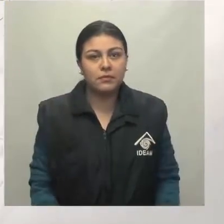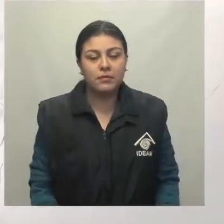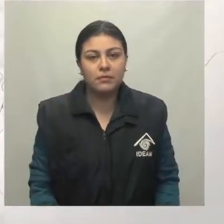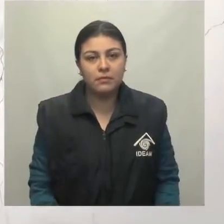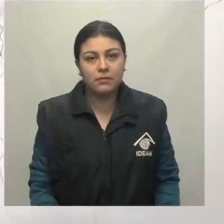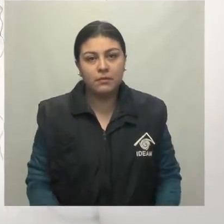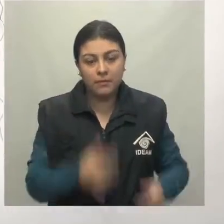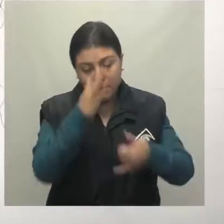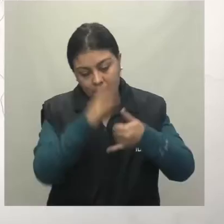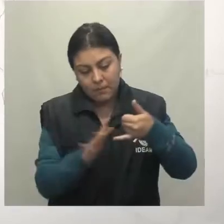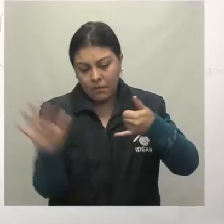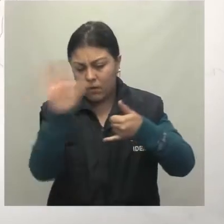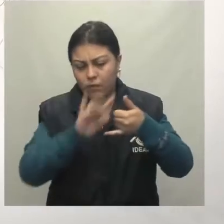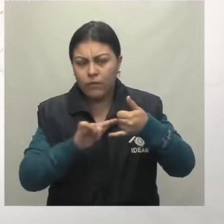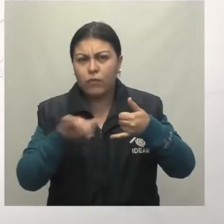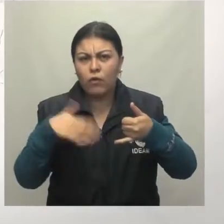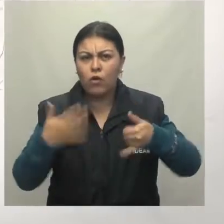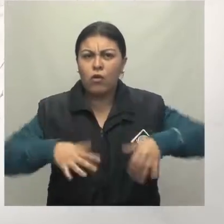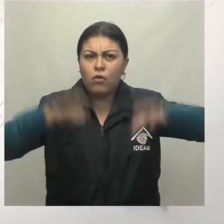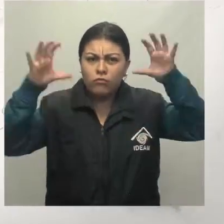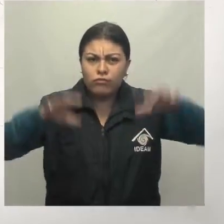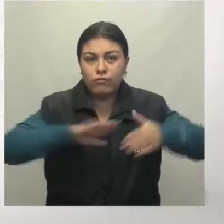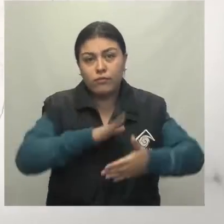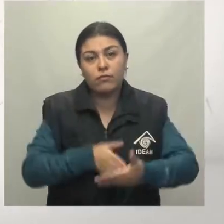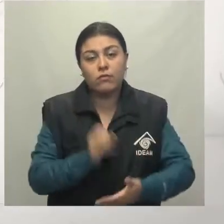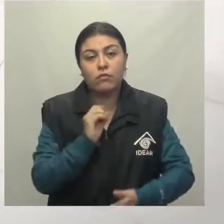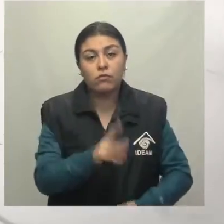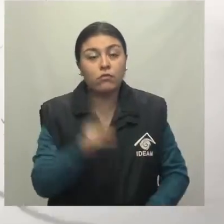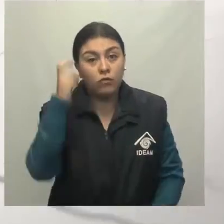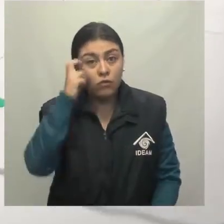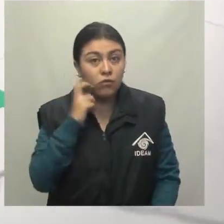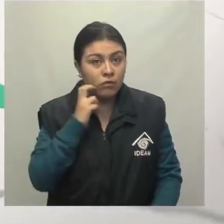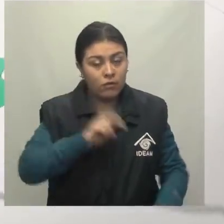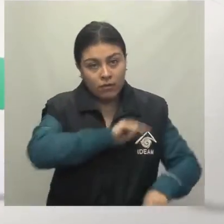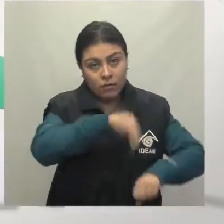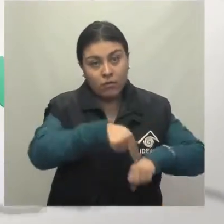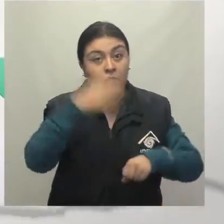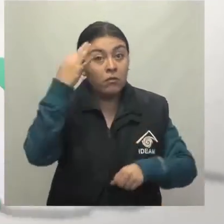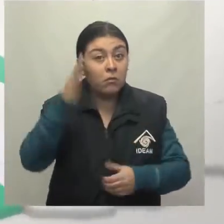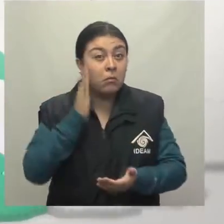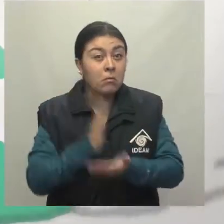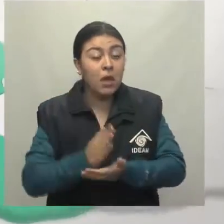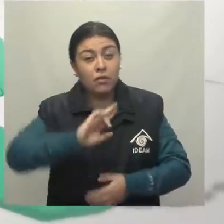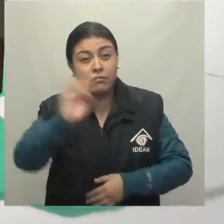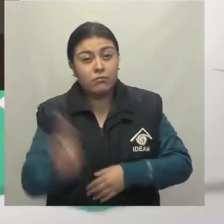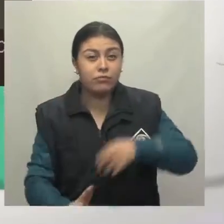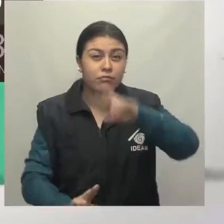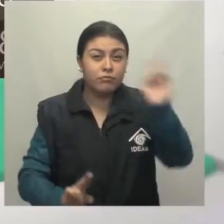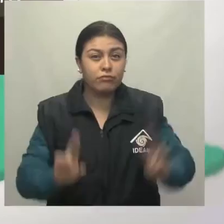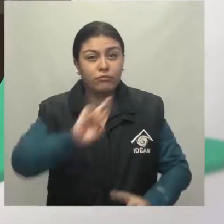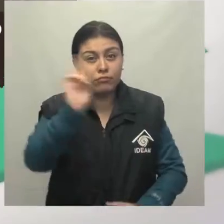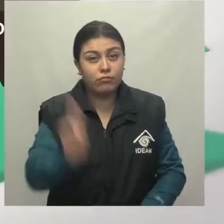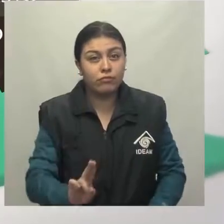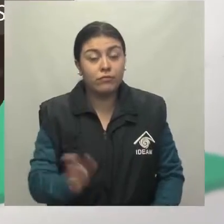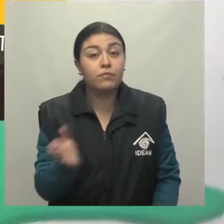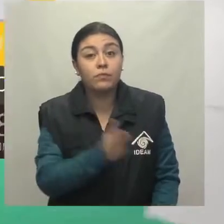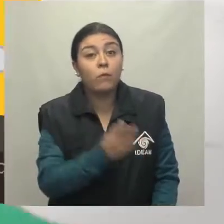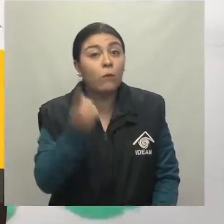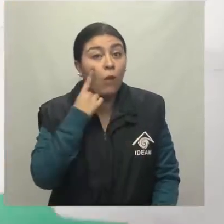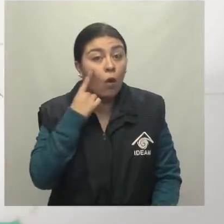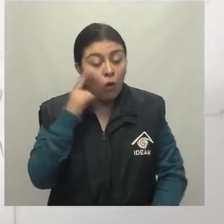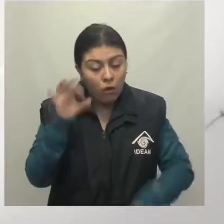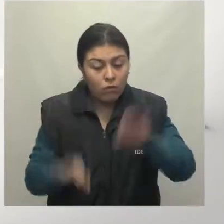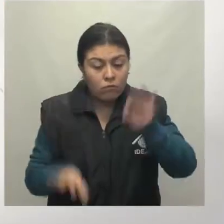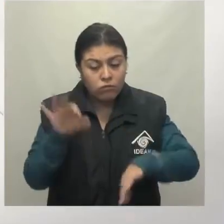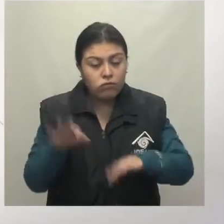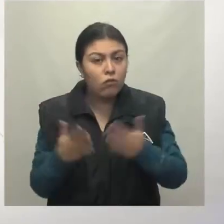el Pacífico encontramos lluvias al centro y sur del Chocó y Nariño Con probabilidad de actividad eléctrica También se estiman lloviznas en